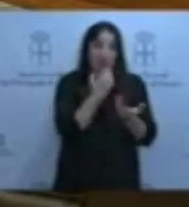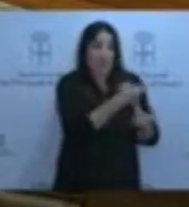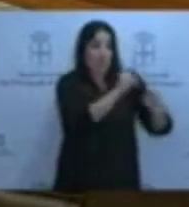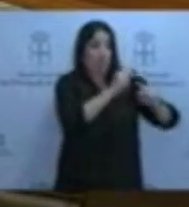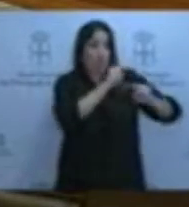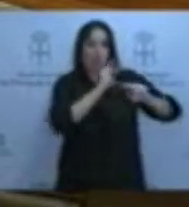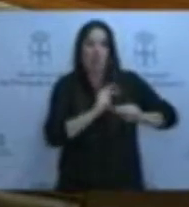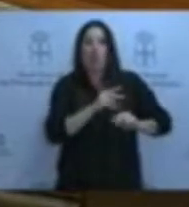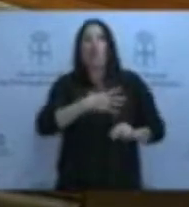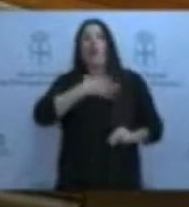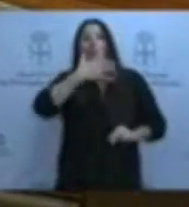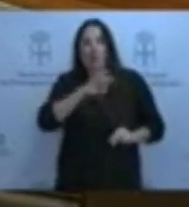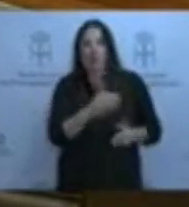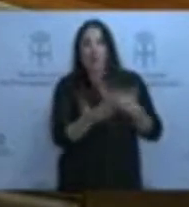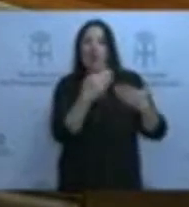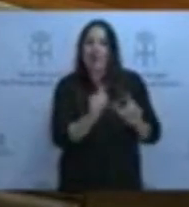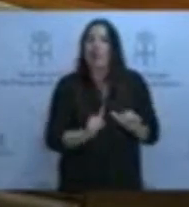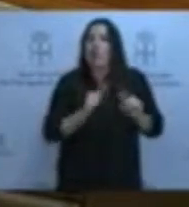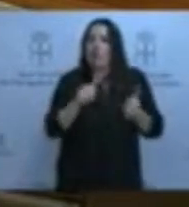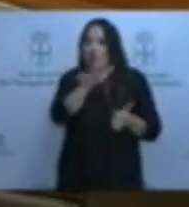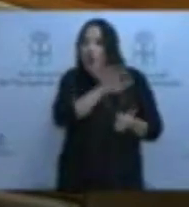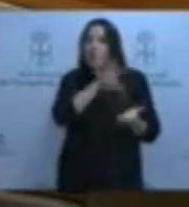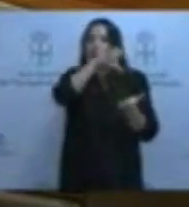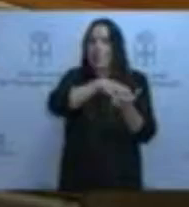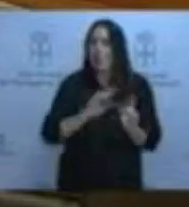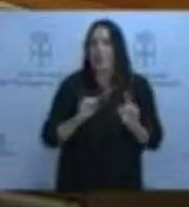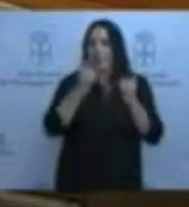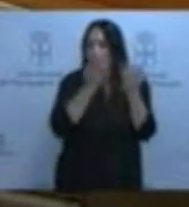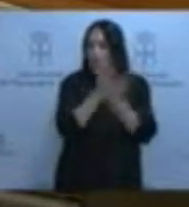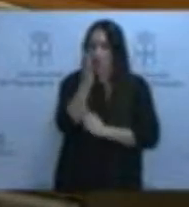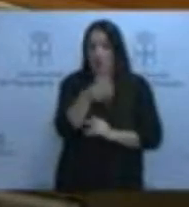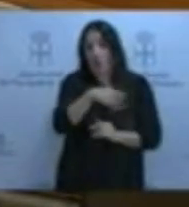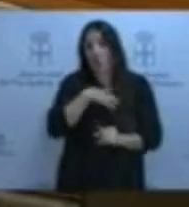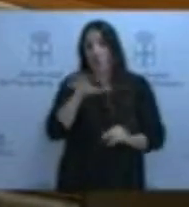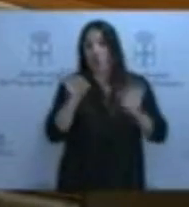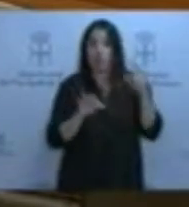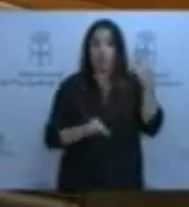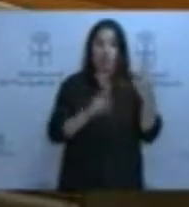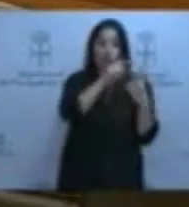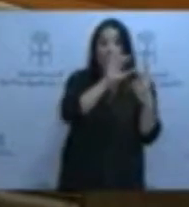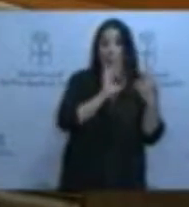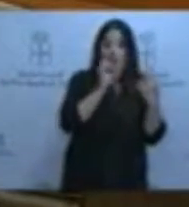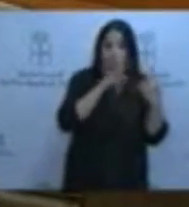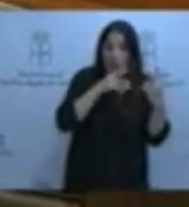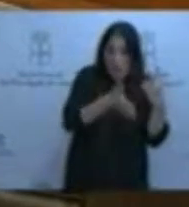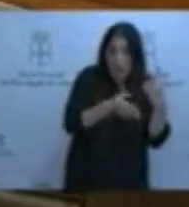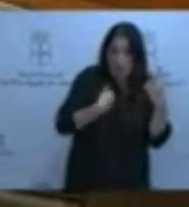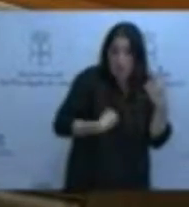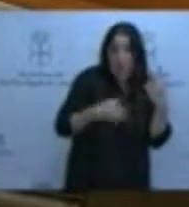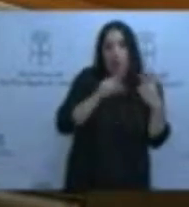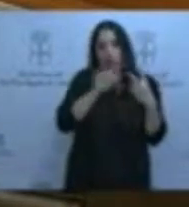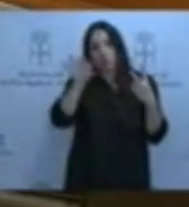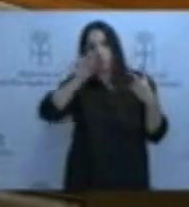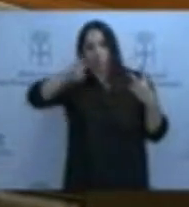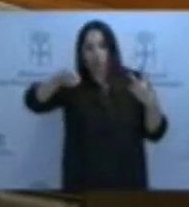definitiva, ¿no? Y aquí caben dos opciones, o mantenerla actual o buscar una alternativa. A la